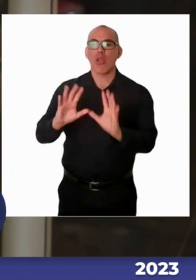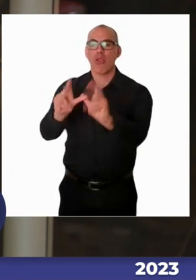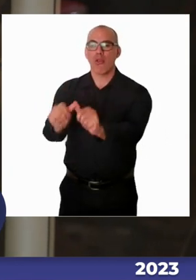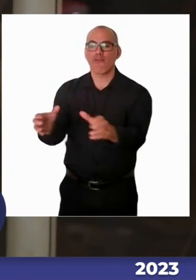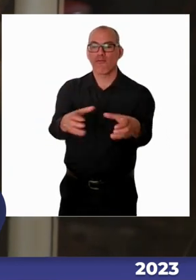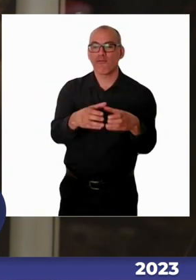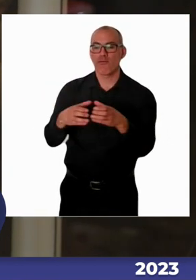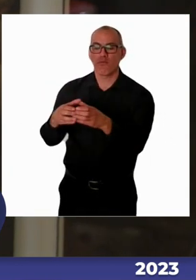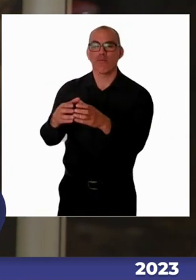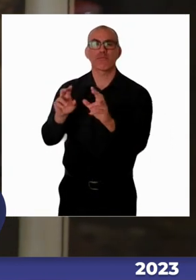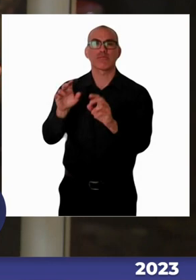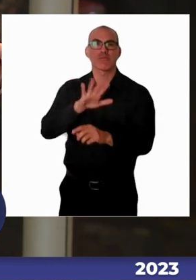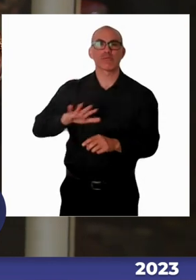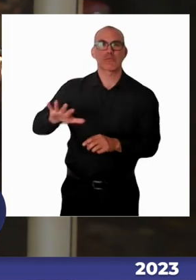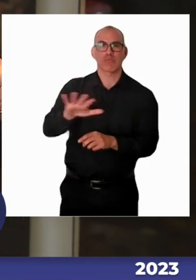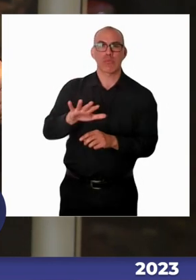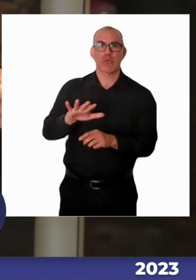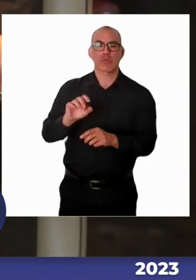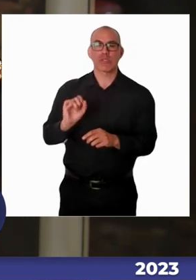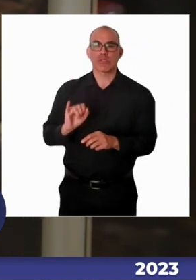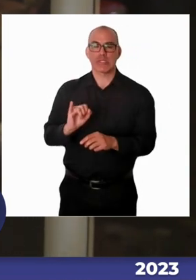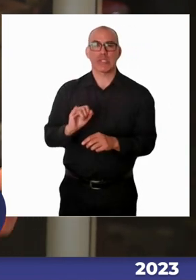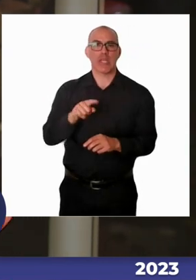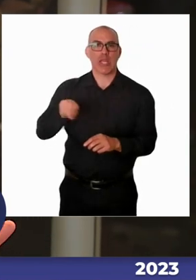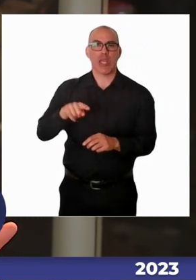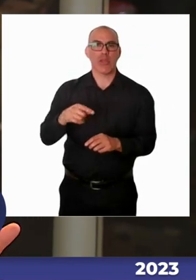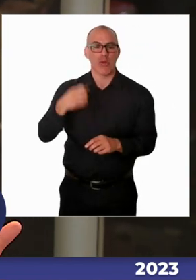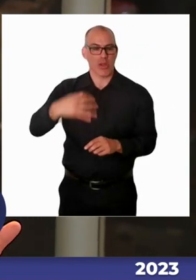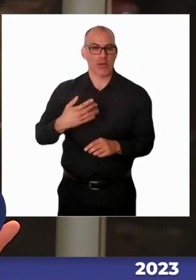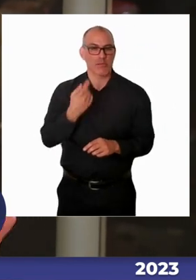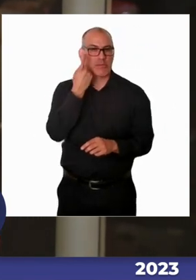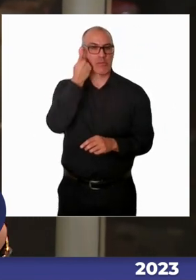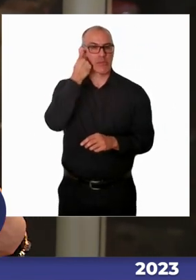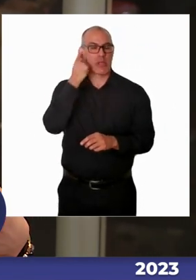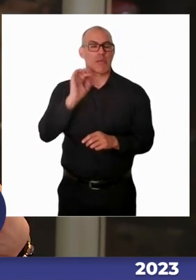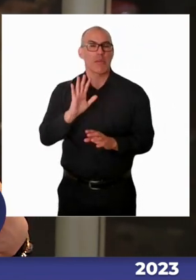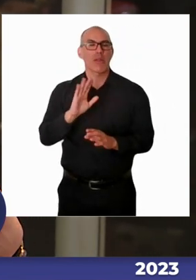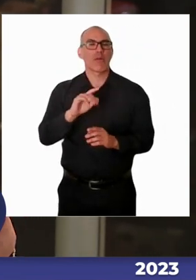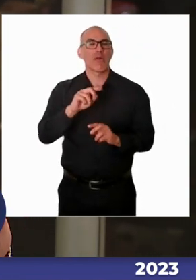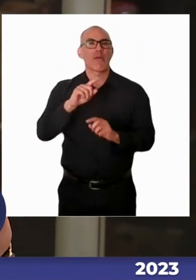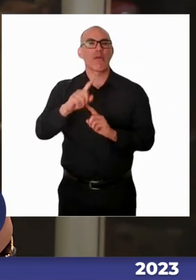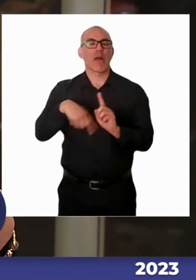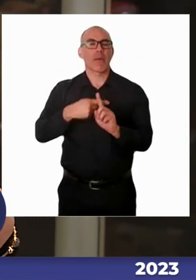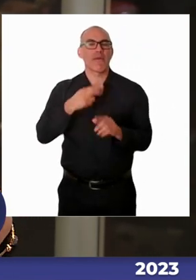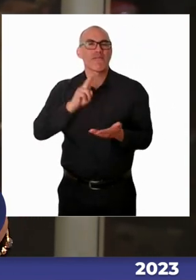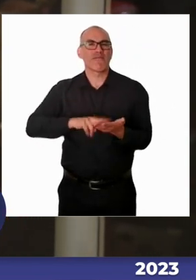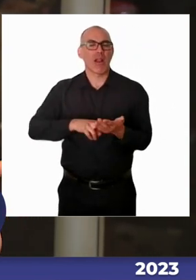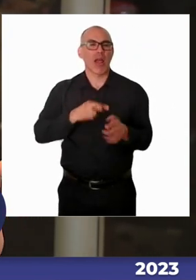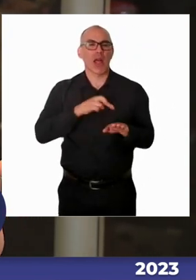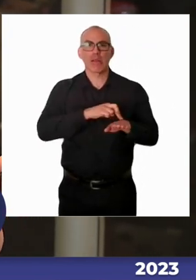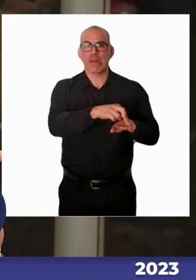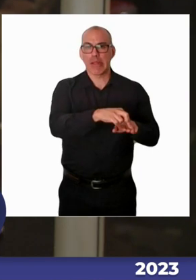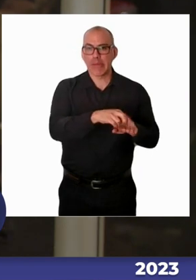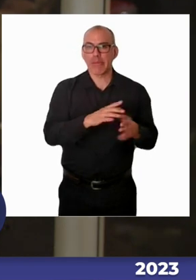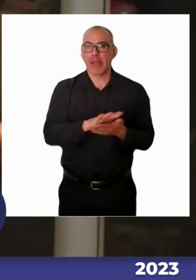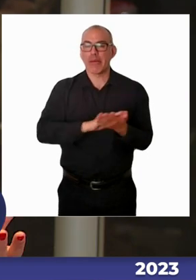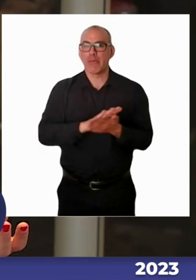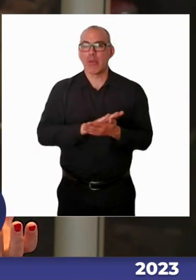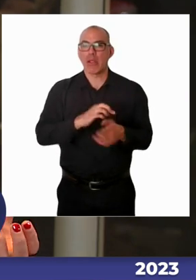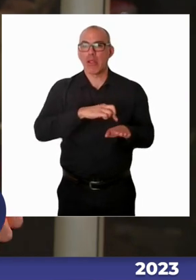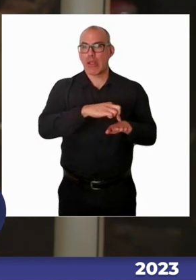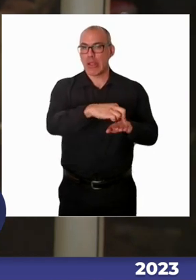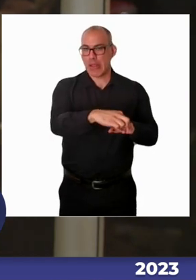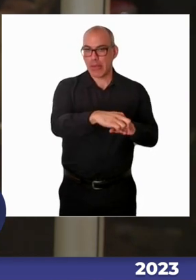nos contara bien cómo funciona el programa de integración escolar, porque en realidad pasa eso. Si una